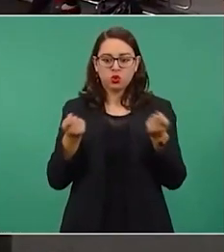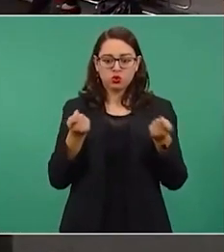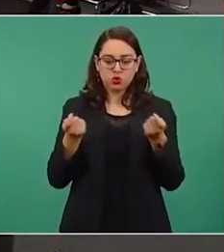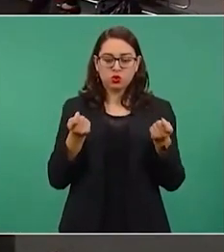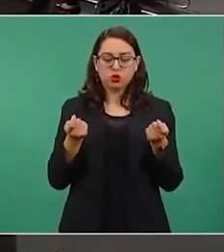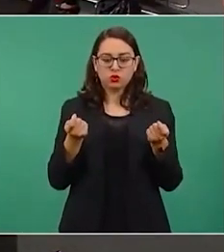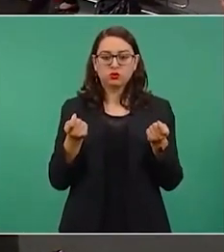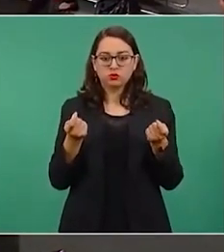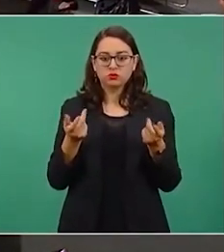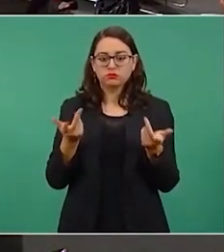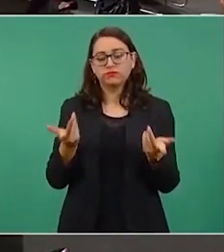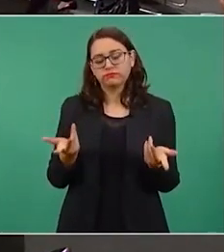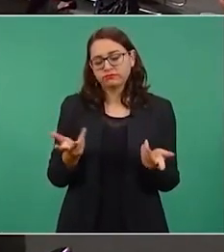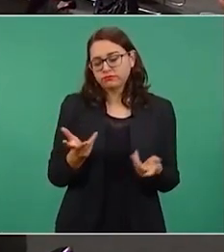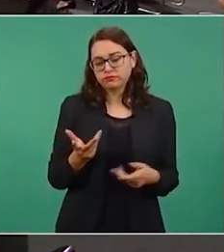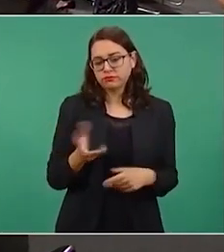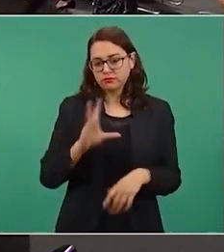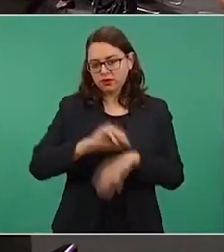luego.